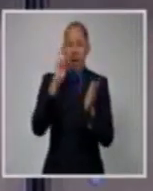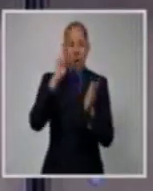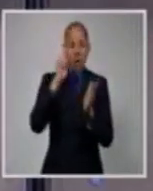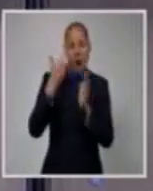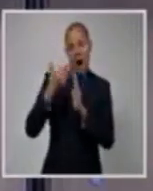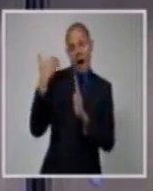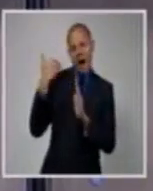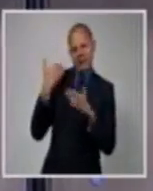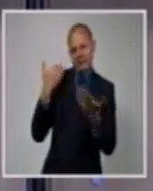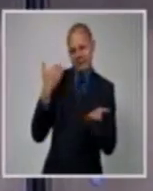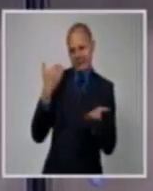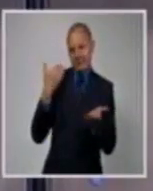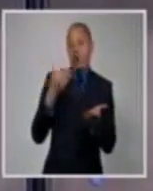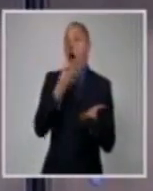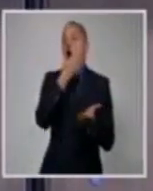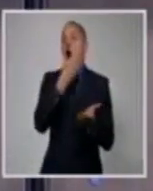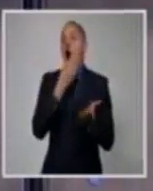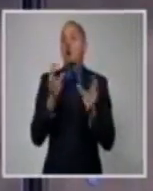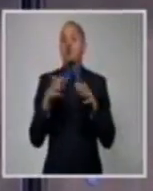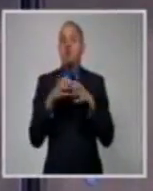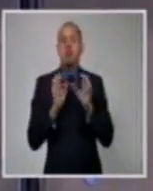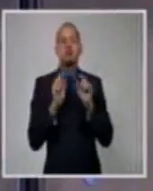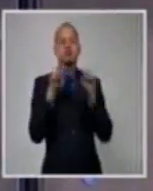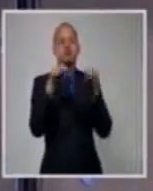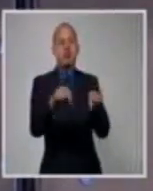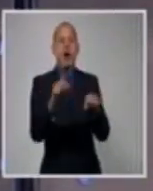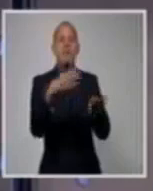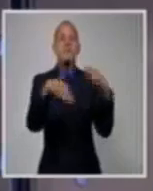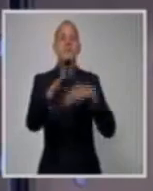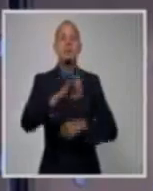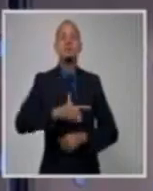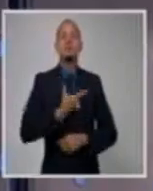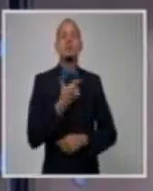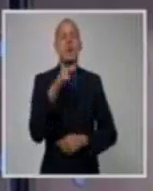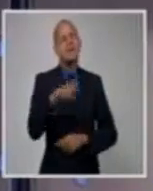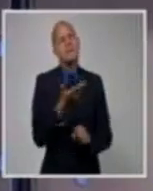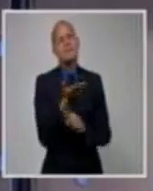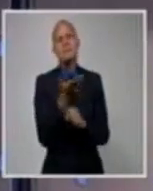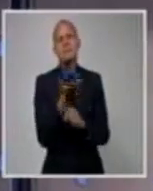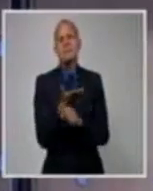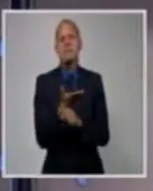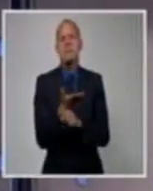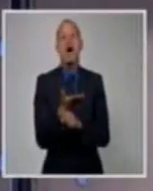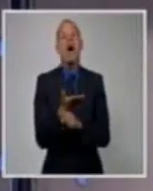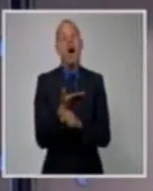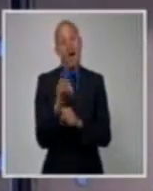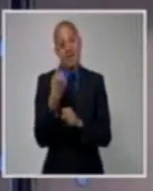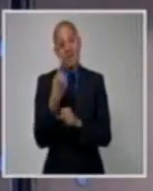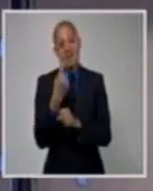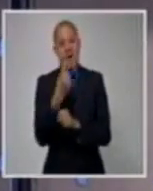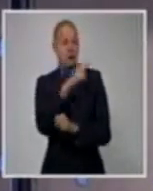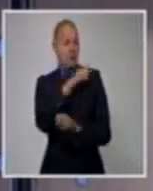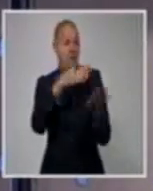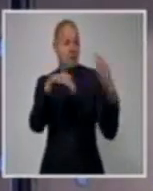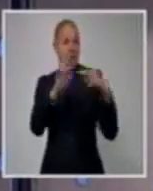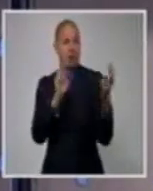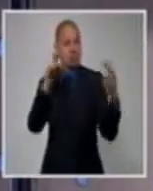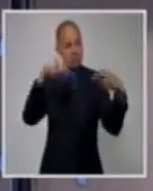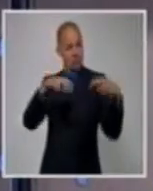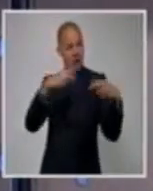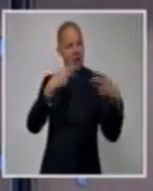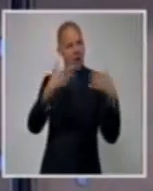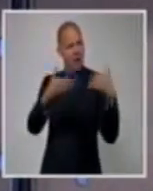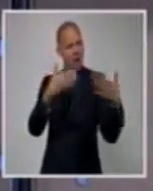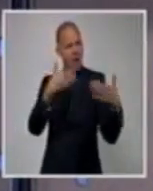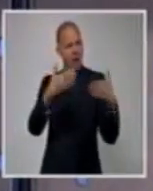solicitaban un diálogo. Muchos fueron con una idea, el diálogo. Otros se sumaron con claras intenciones, aquí lo hemos dicho, de